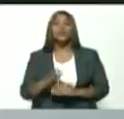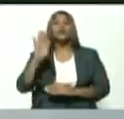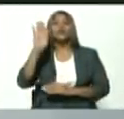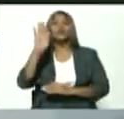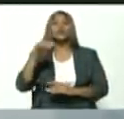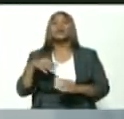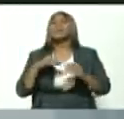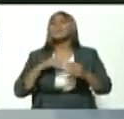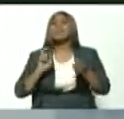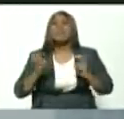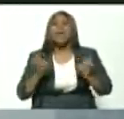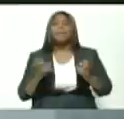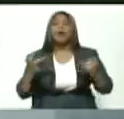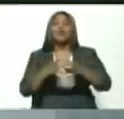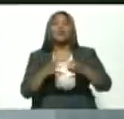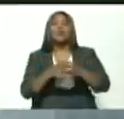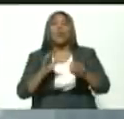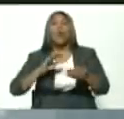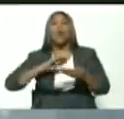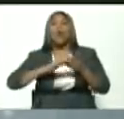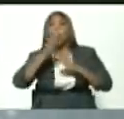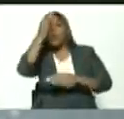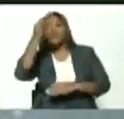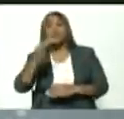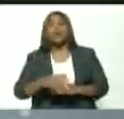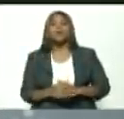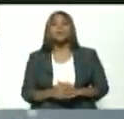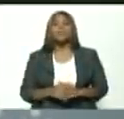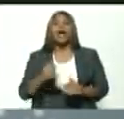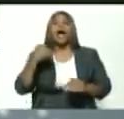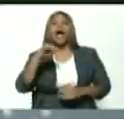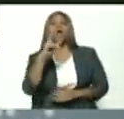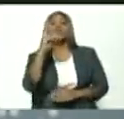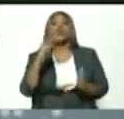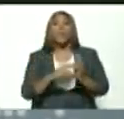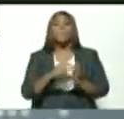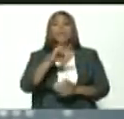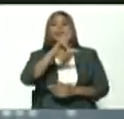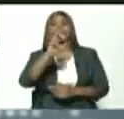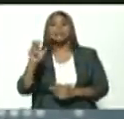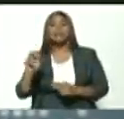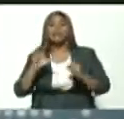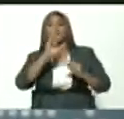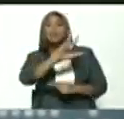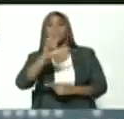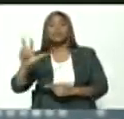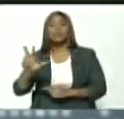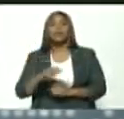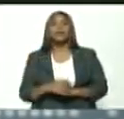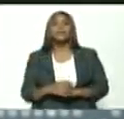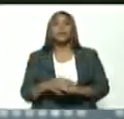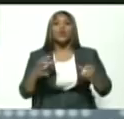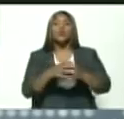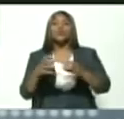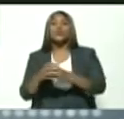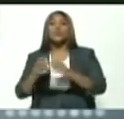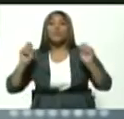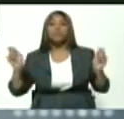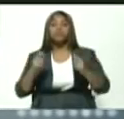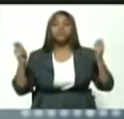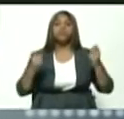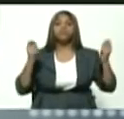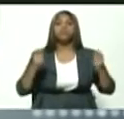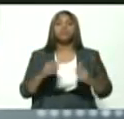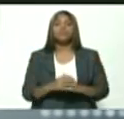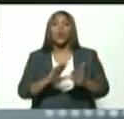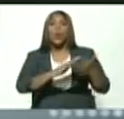equipos comunales, presidente, ya hay 2.633 equipos comunales, equipos promotores comunales.